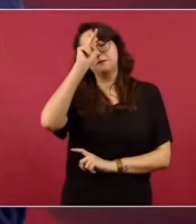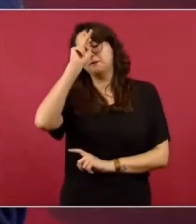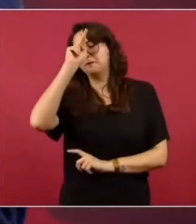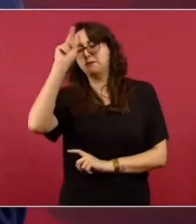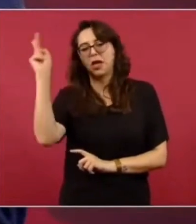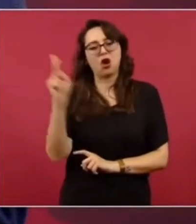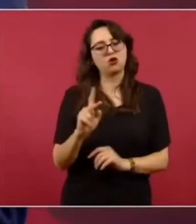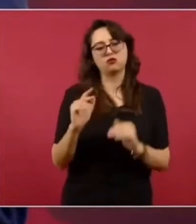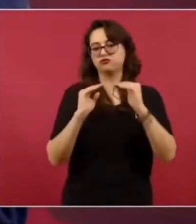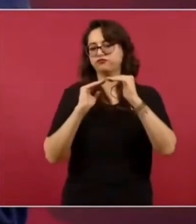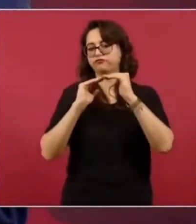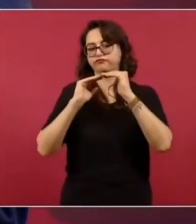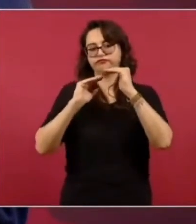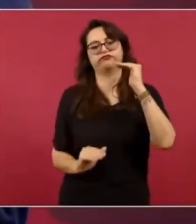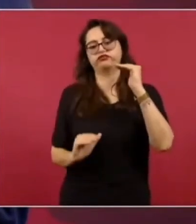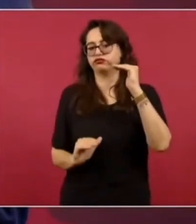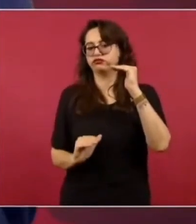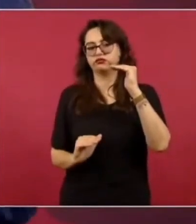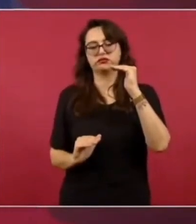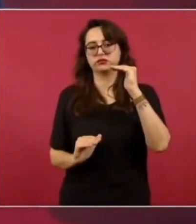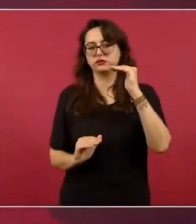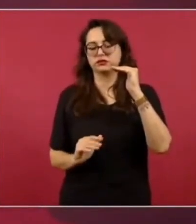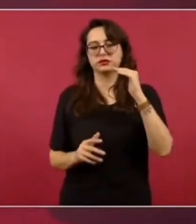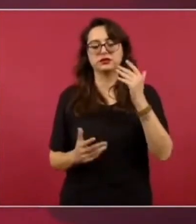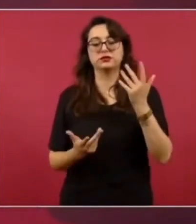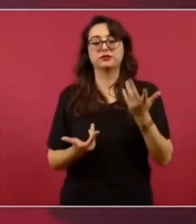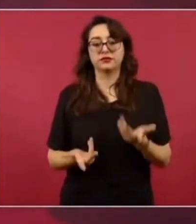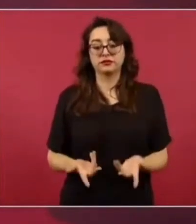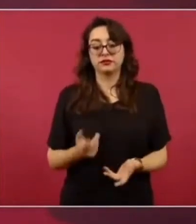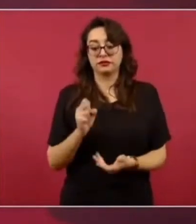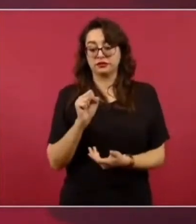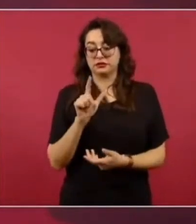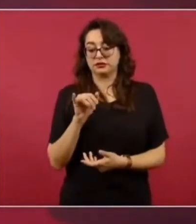la política económica. Cuando él llega,